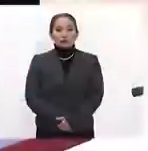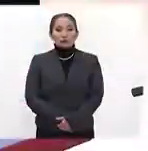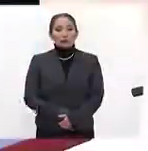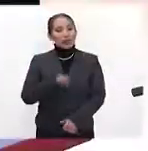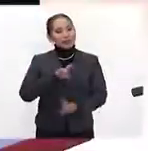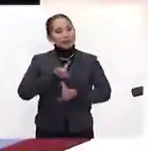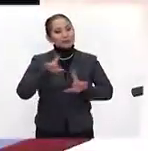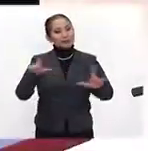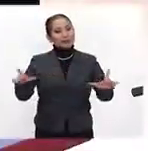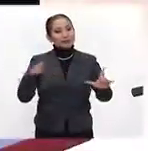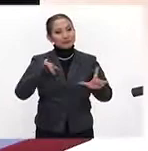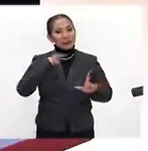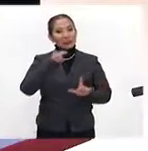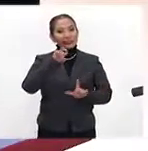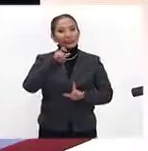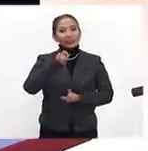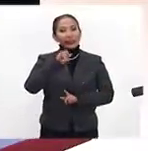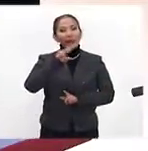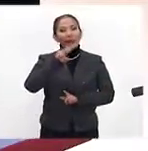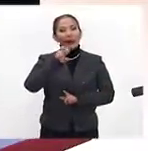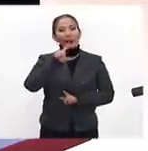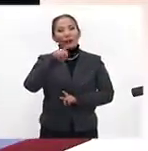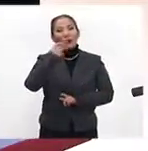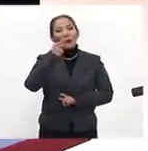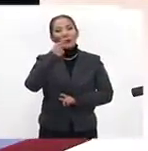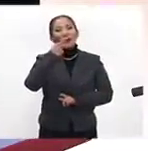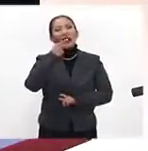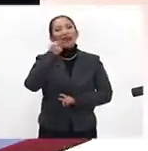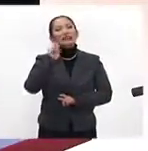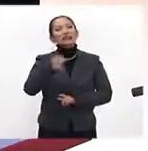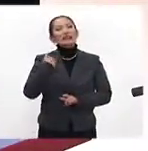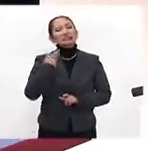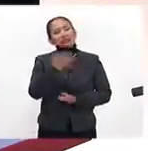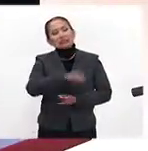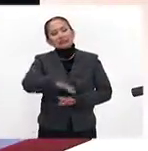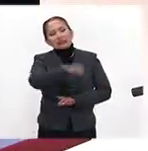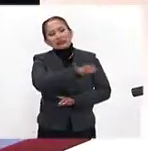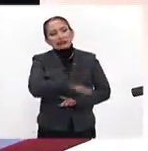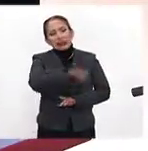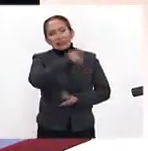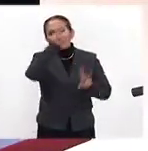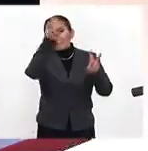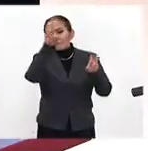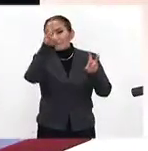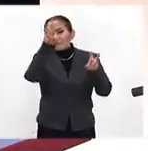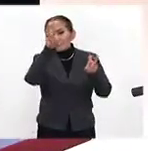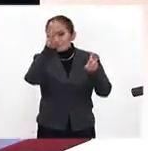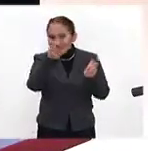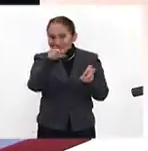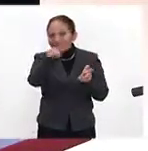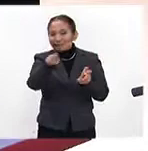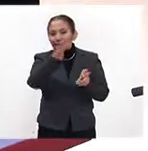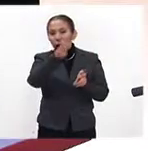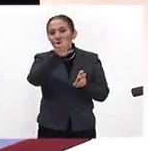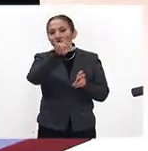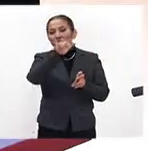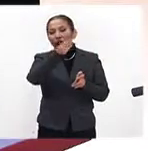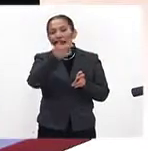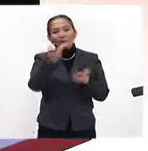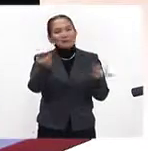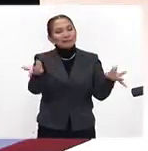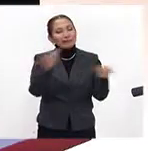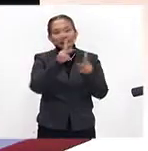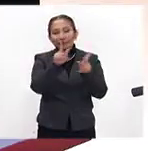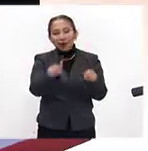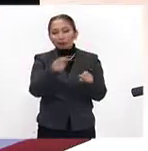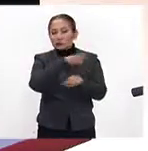Ya está lista Trixia Valle para hablarnos precisamente de cómo están las cosas en el tema de bullying, paz, en fin, todo